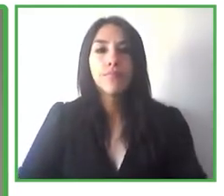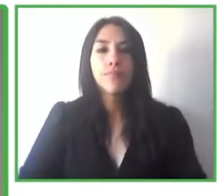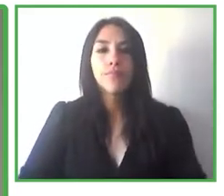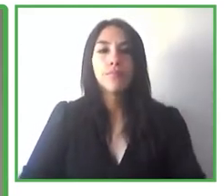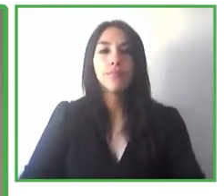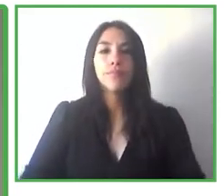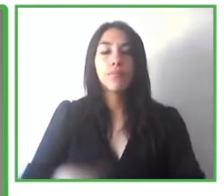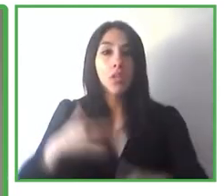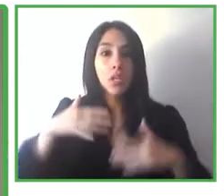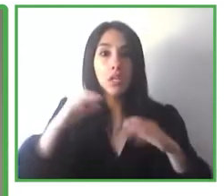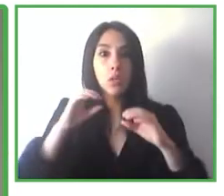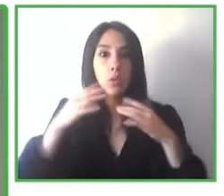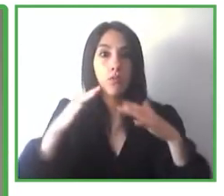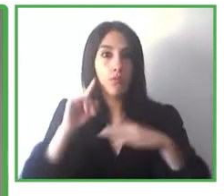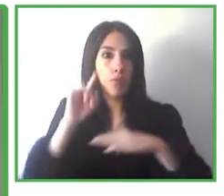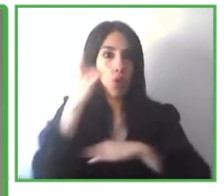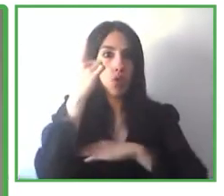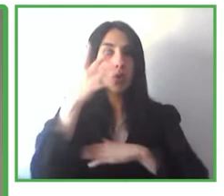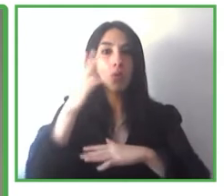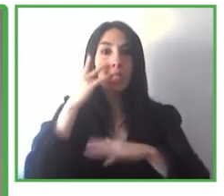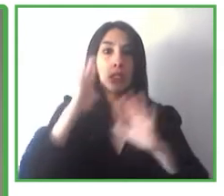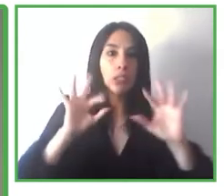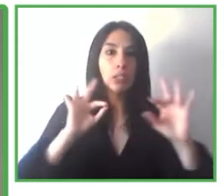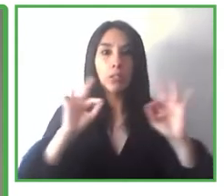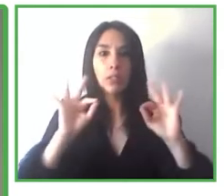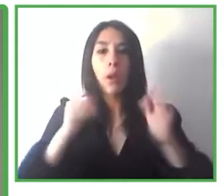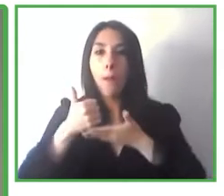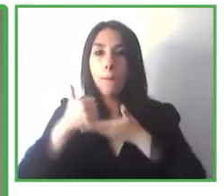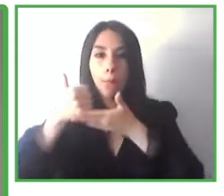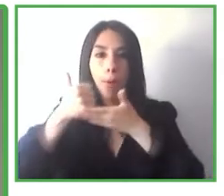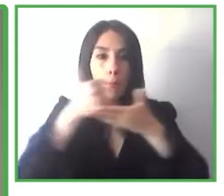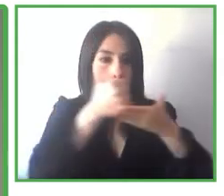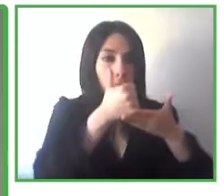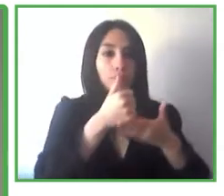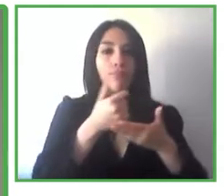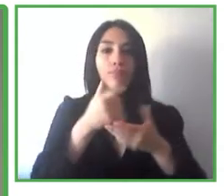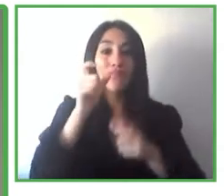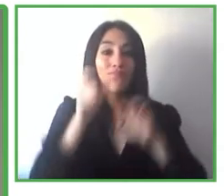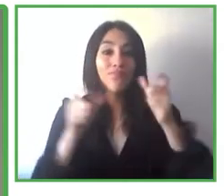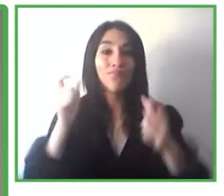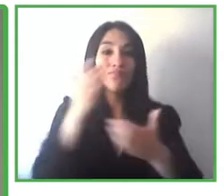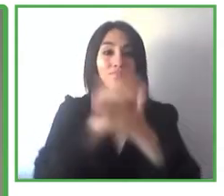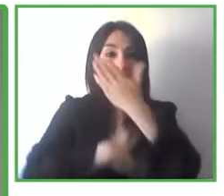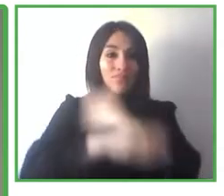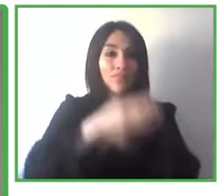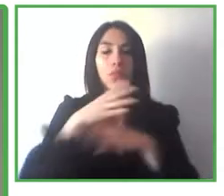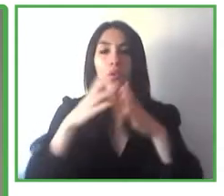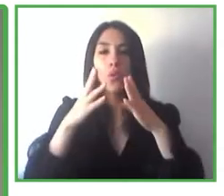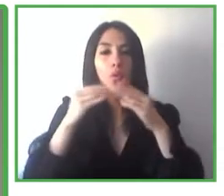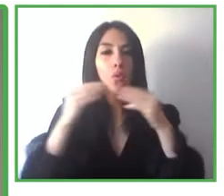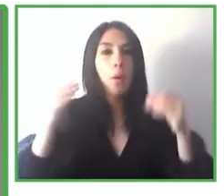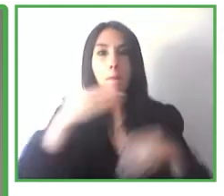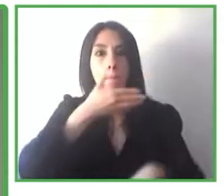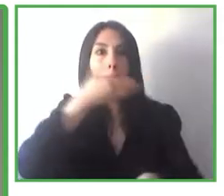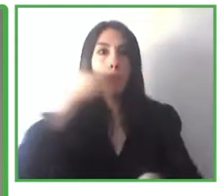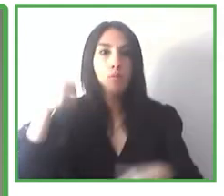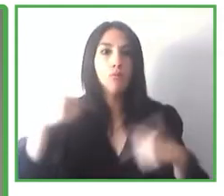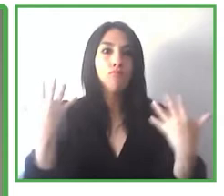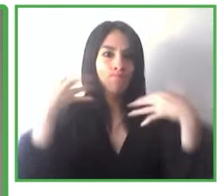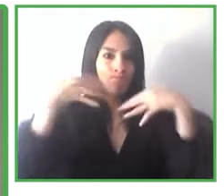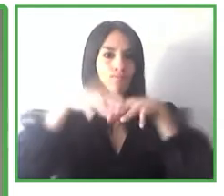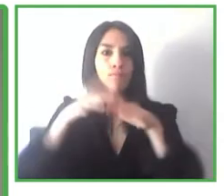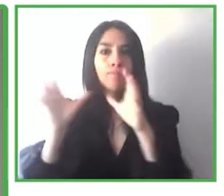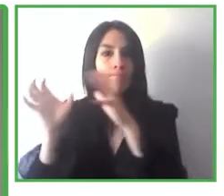muchas personas con discapacidad realmente a poder tener una mejor integración en la sociedad, poder tener una mayor